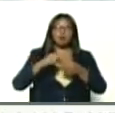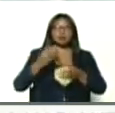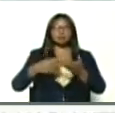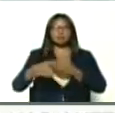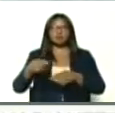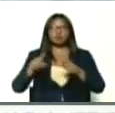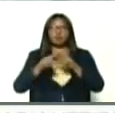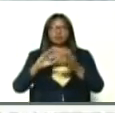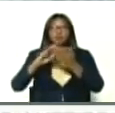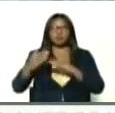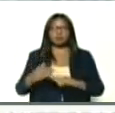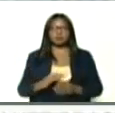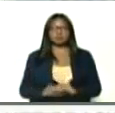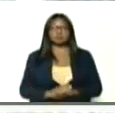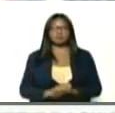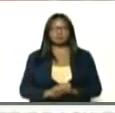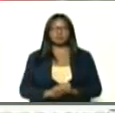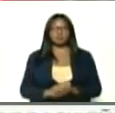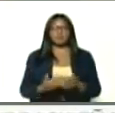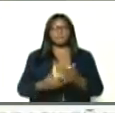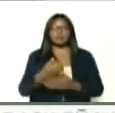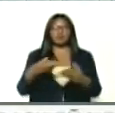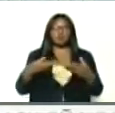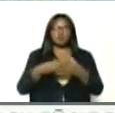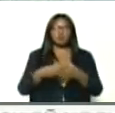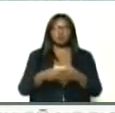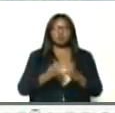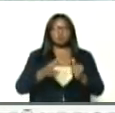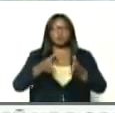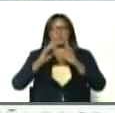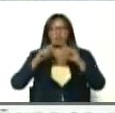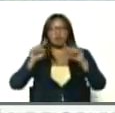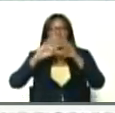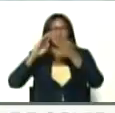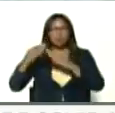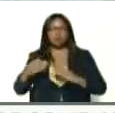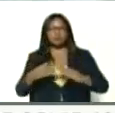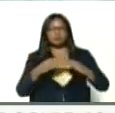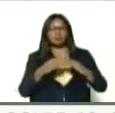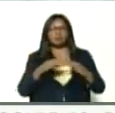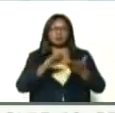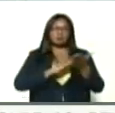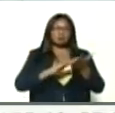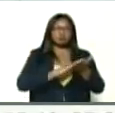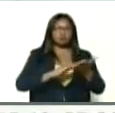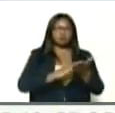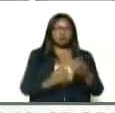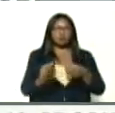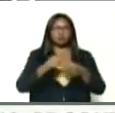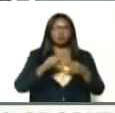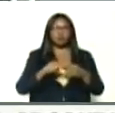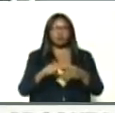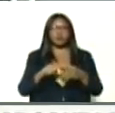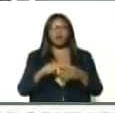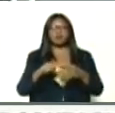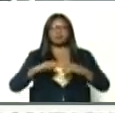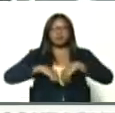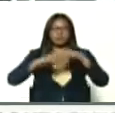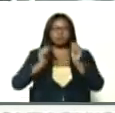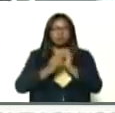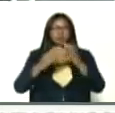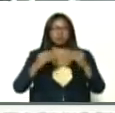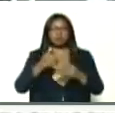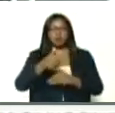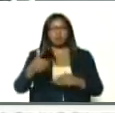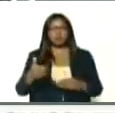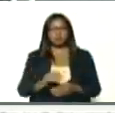centro comunal, que está rodeado, además, de un conjunto, de infraestructuras comunales, que ha recuperado, la corporación, del estado de Anzuate, y su corporación,